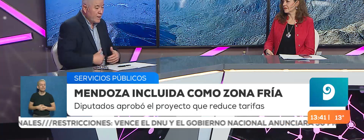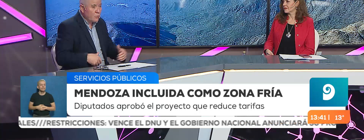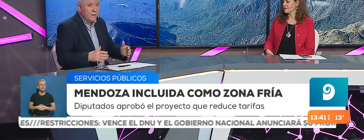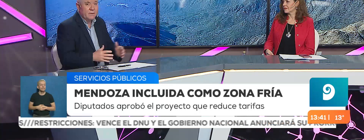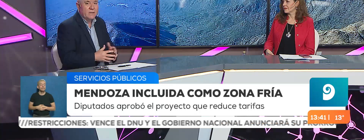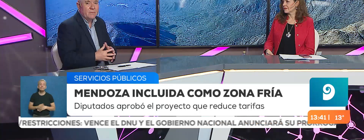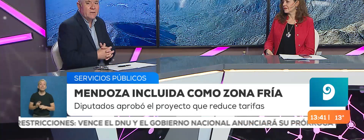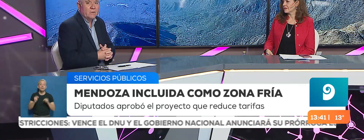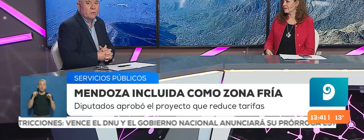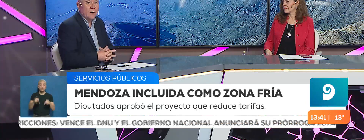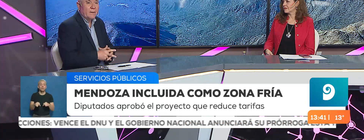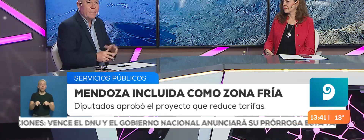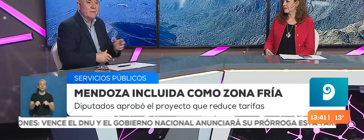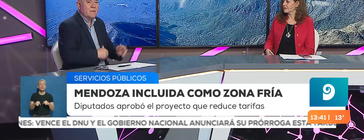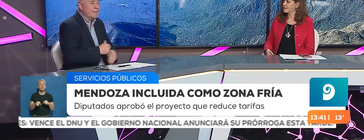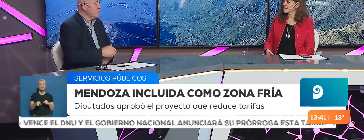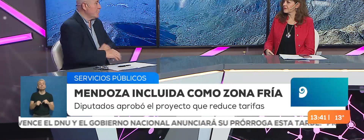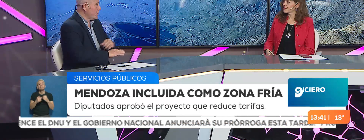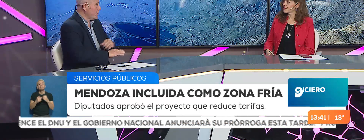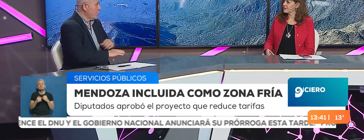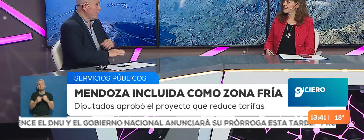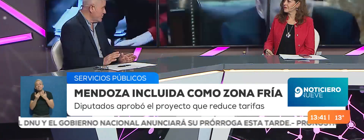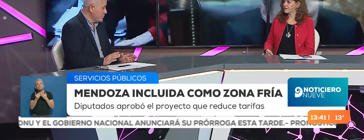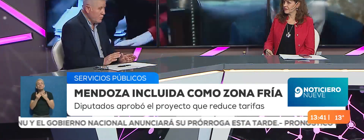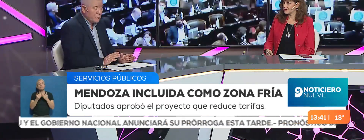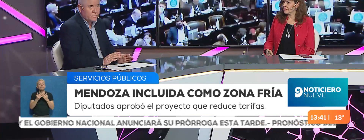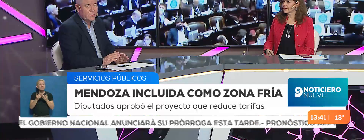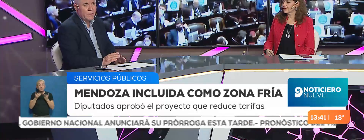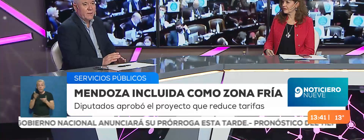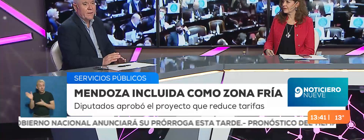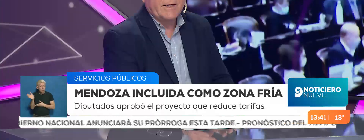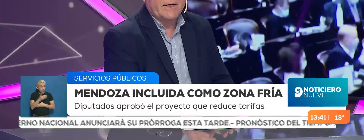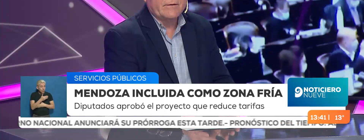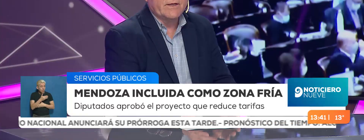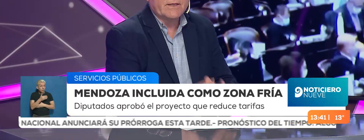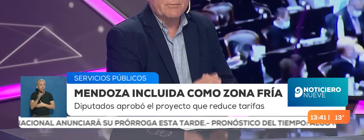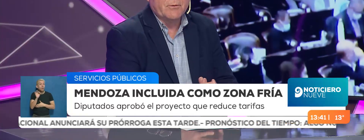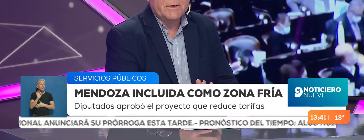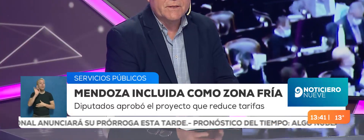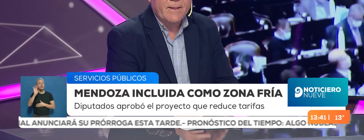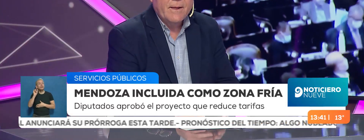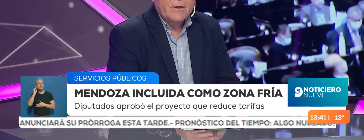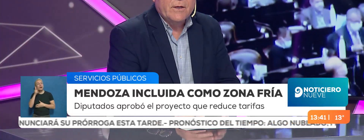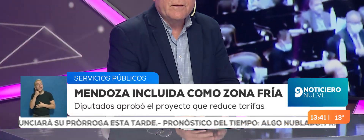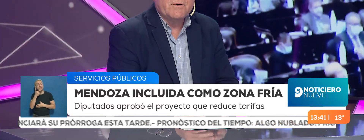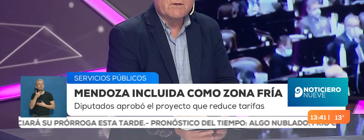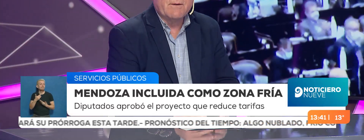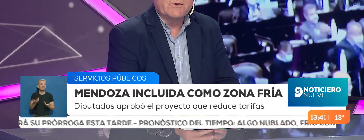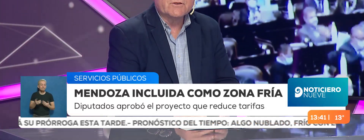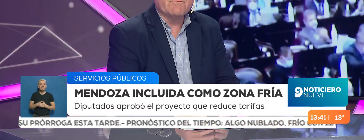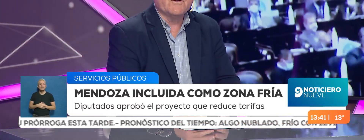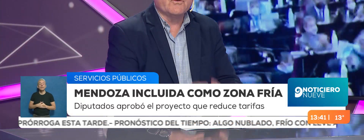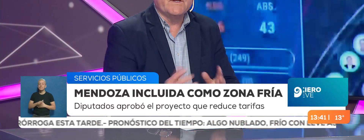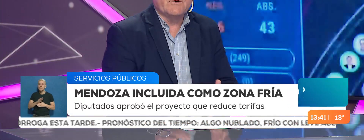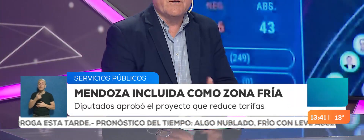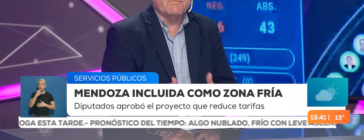Aunque ahora, evidentemente, esto habrá que ver si avanza sobre todos los servicios públicos de esta provincia. En definitiva,